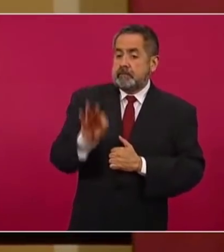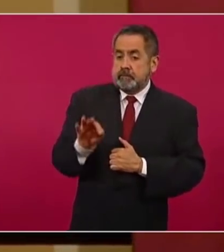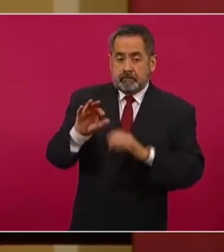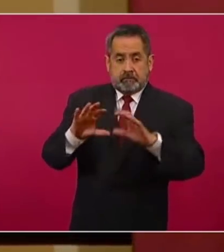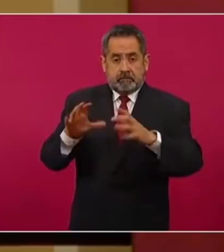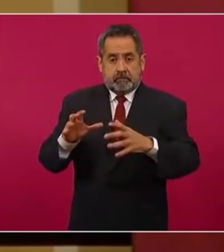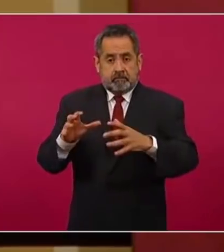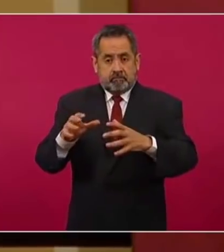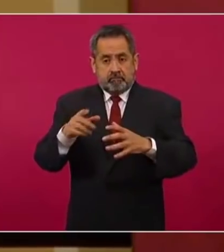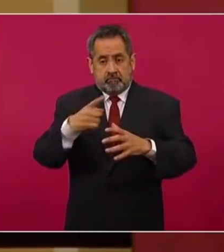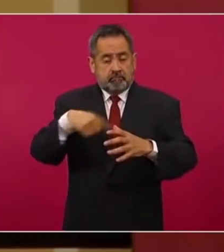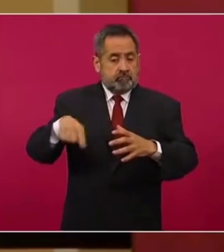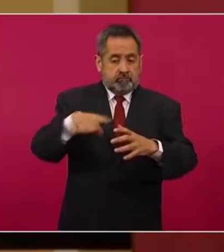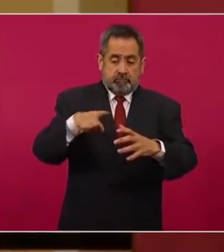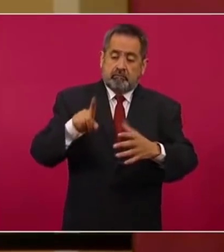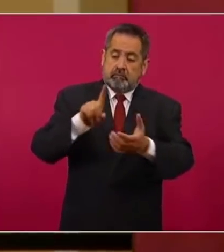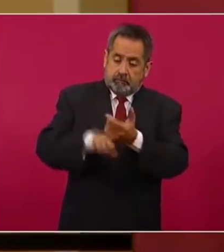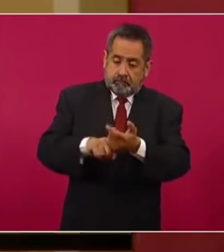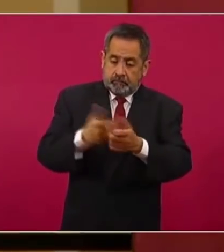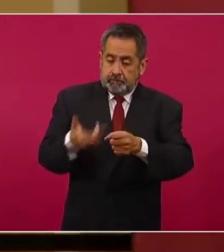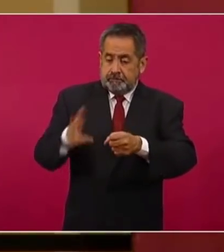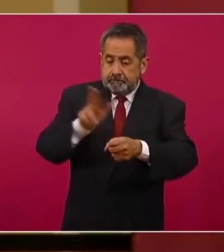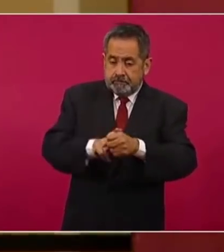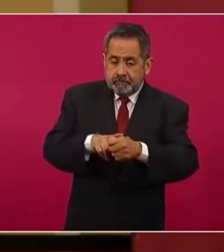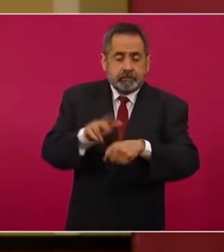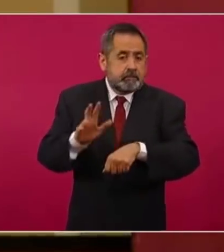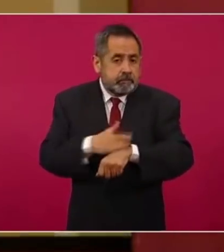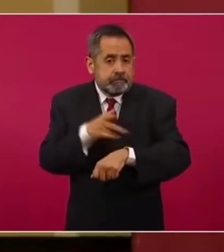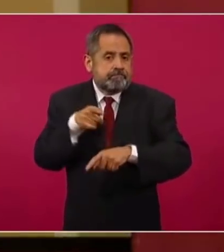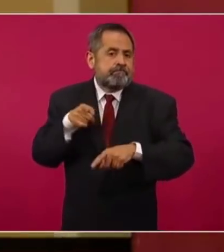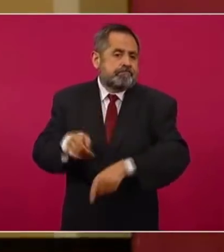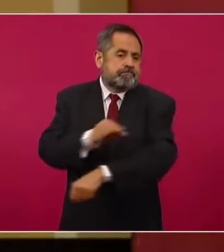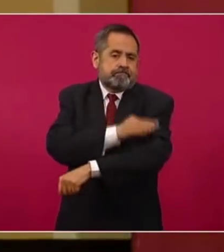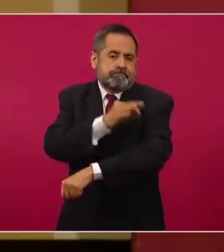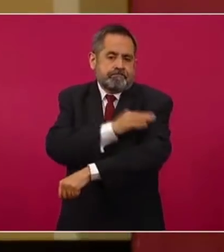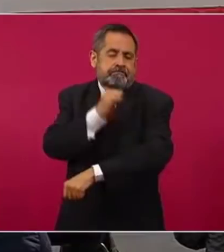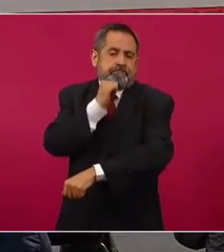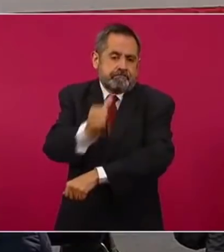hospitalizados y de los fallecimientos son los no vacunados.